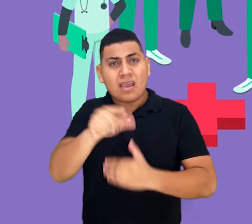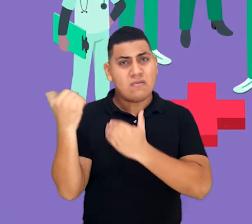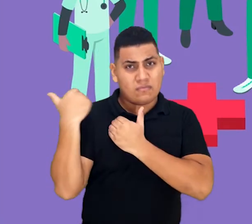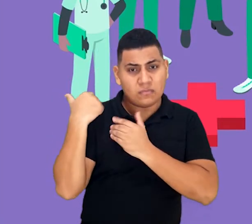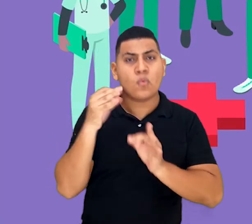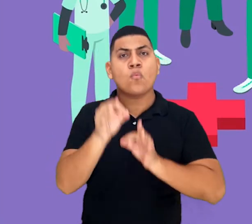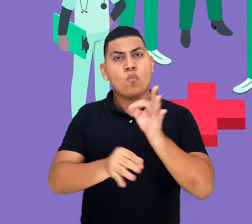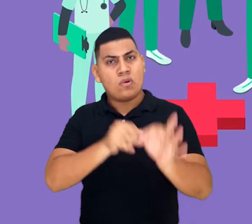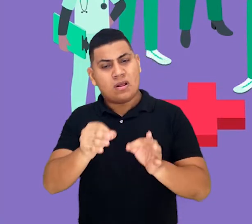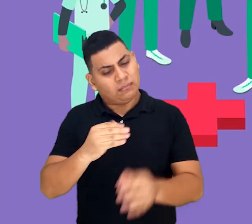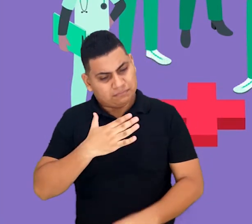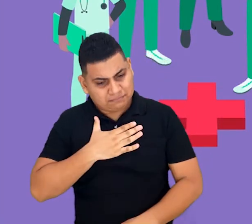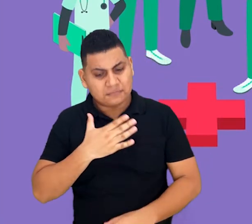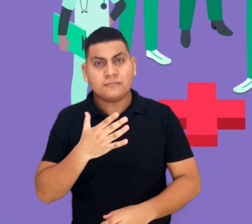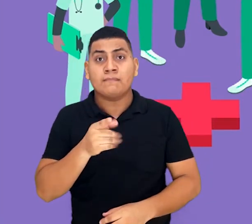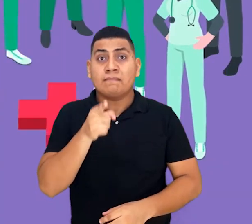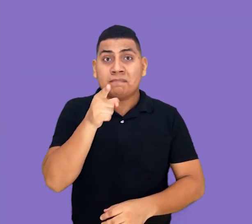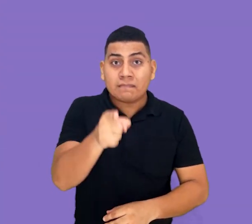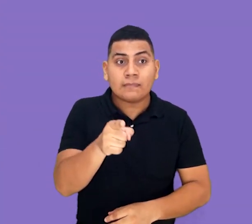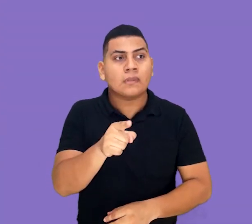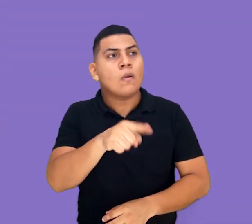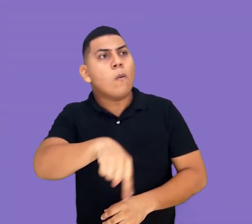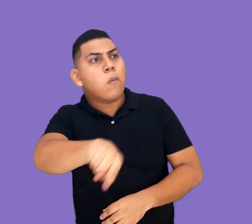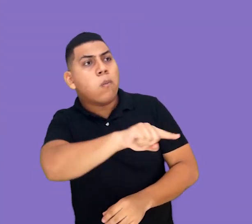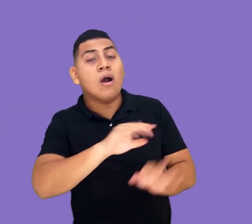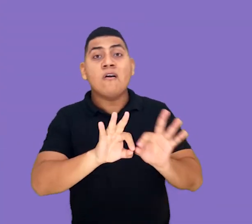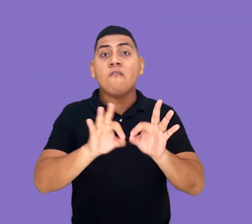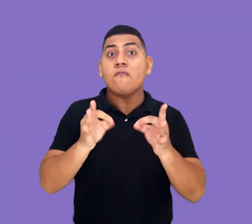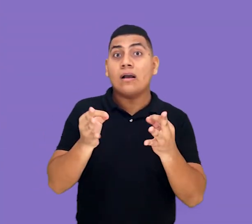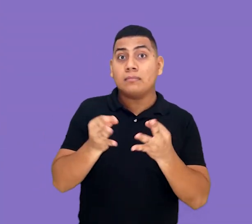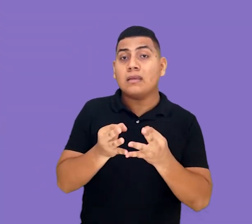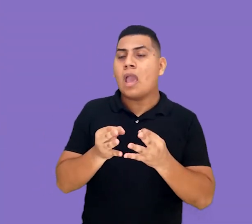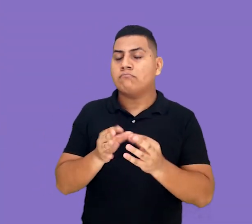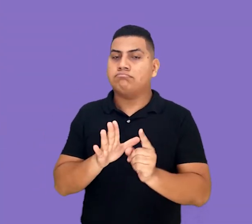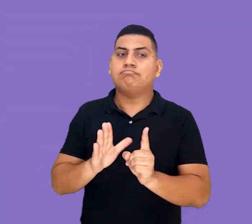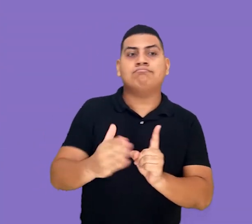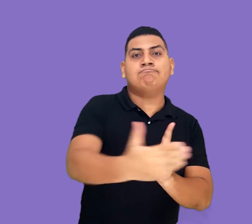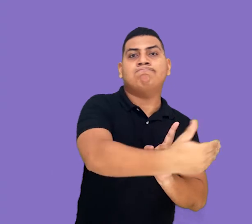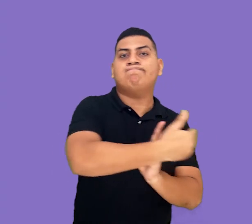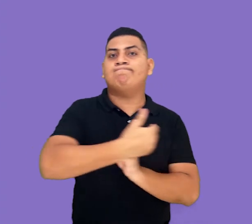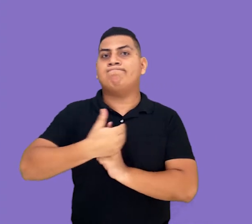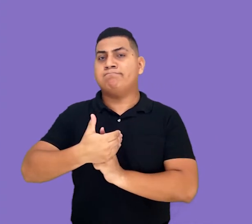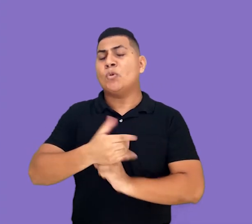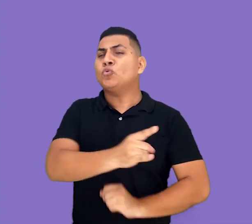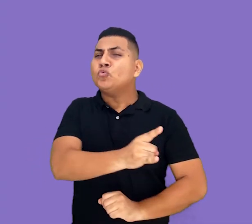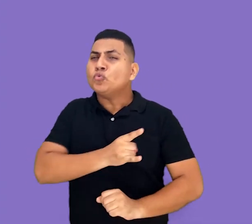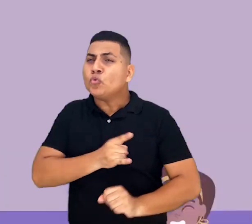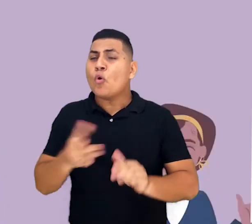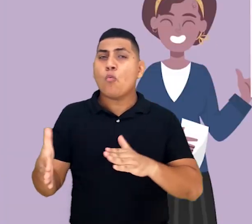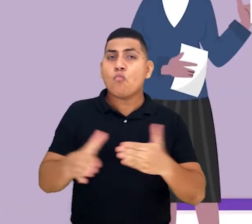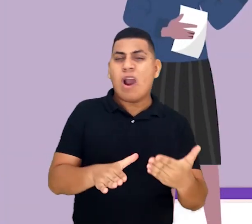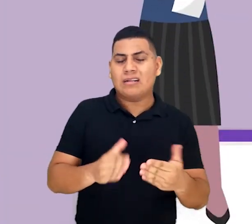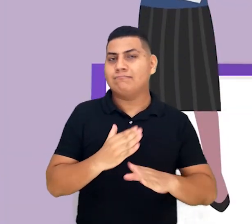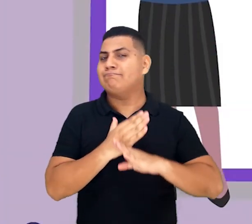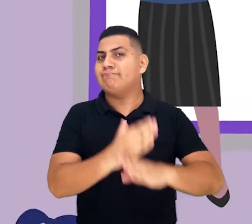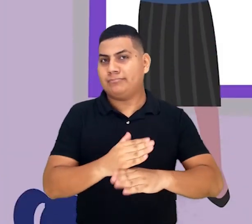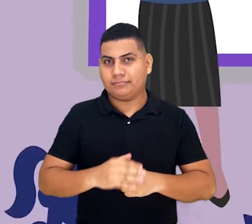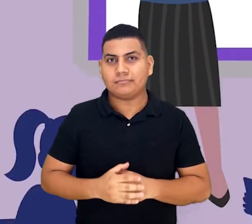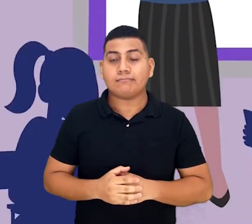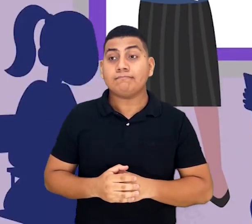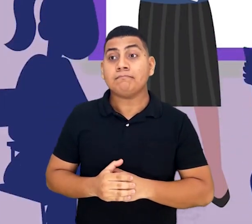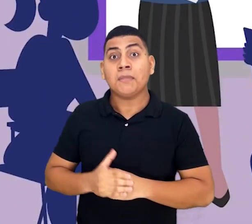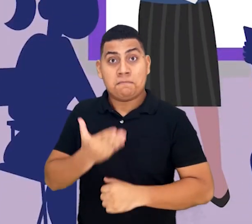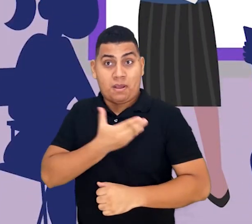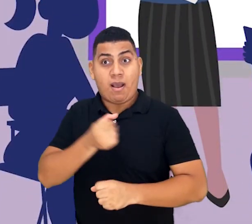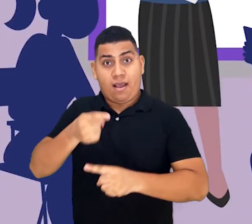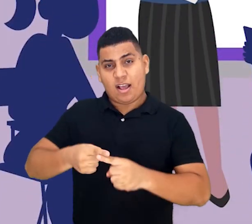que ellos lo hicieron para cuidarme a mí, a ti y para que otras familias no pasen lo que estamos viviendo con la partida de mi madre así como su pasión